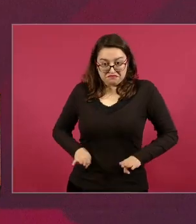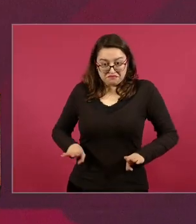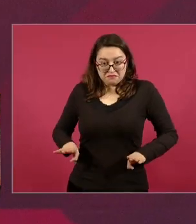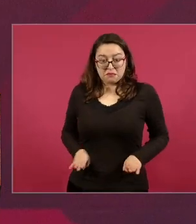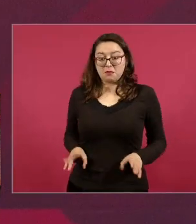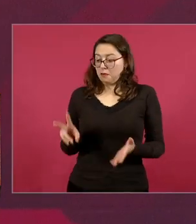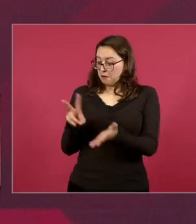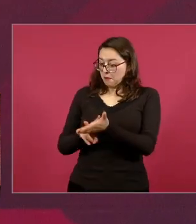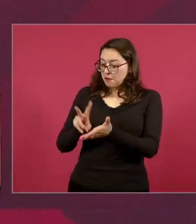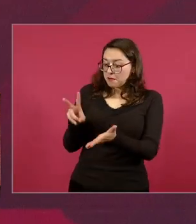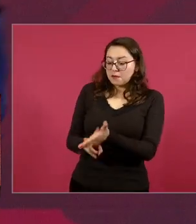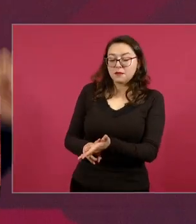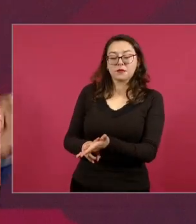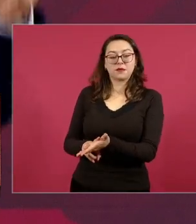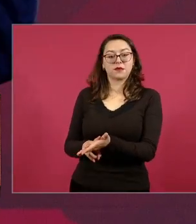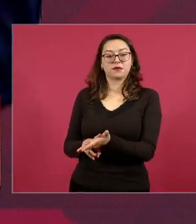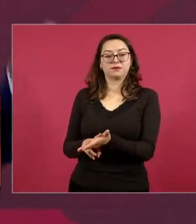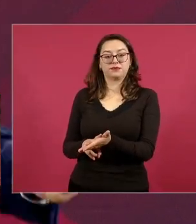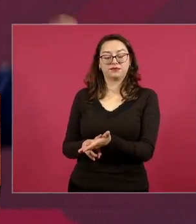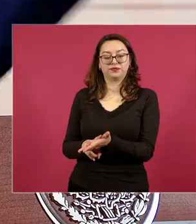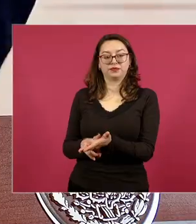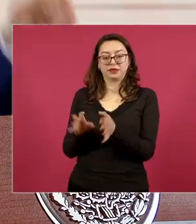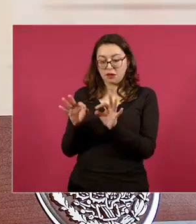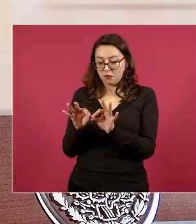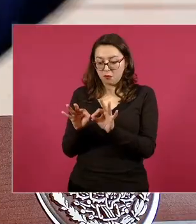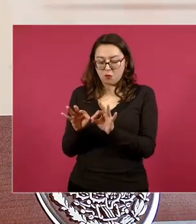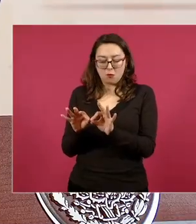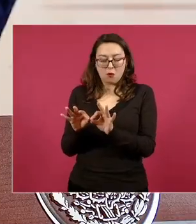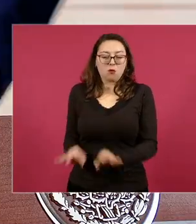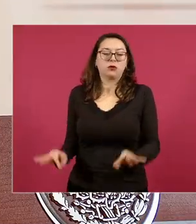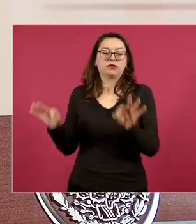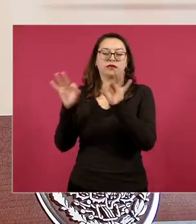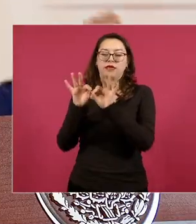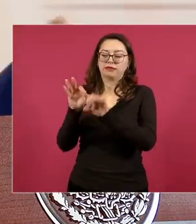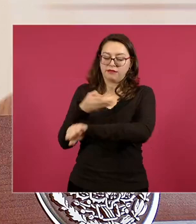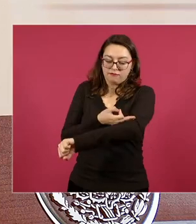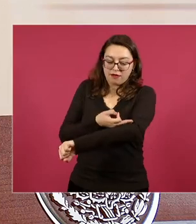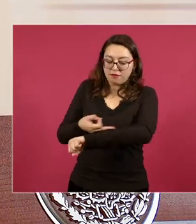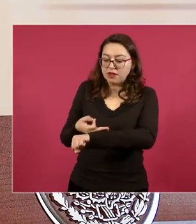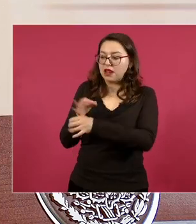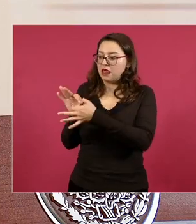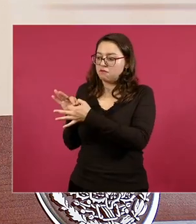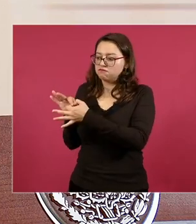por la importancia que tienen nuestras familias